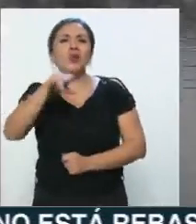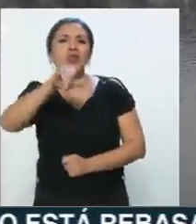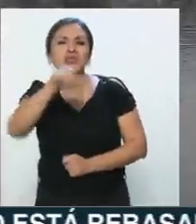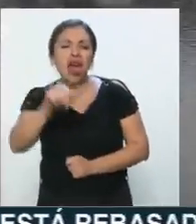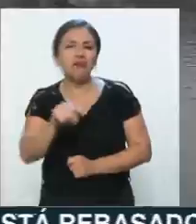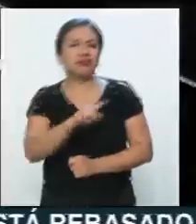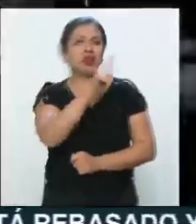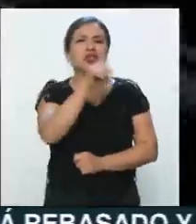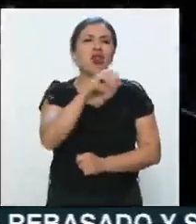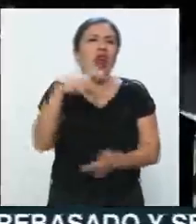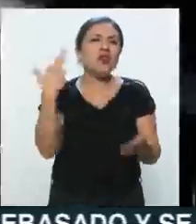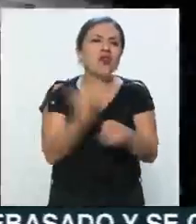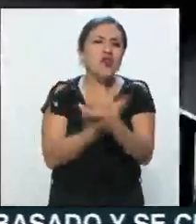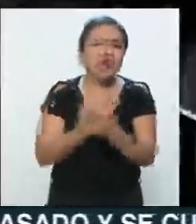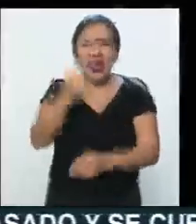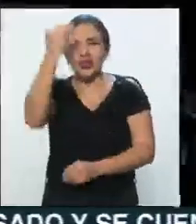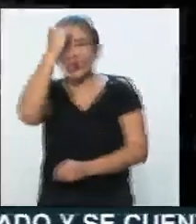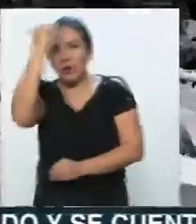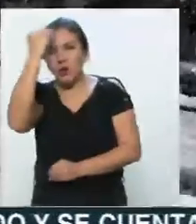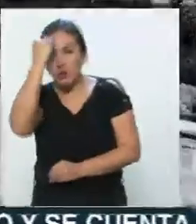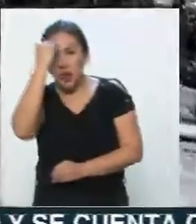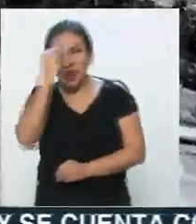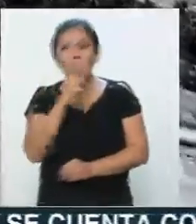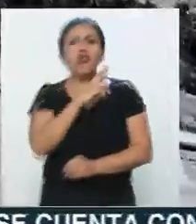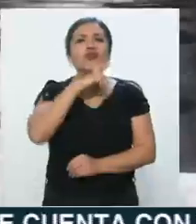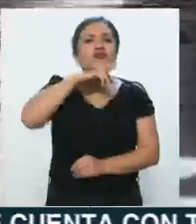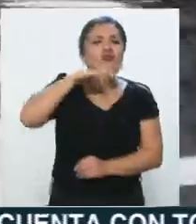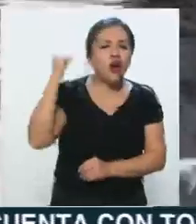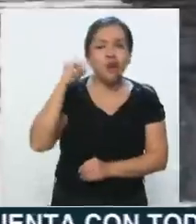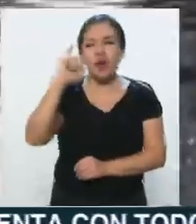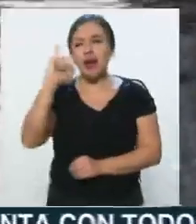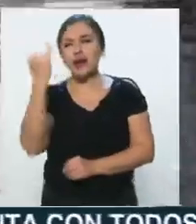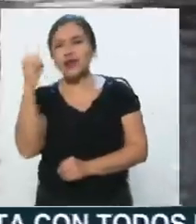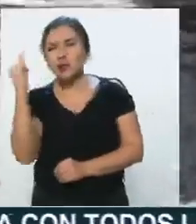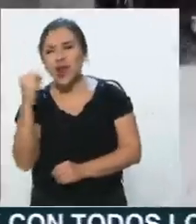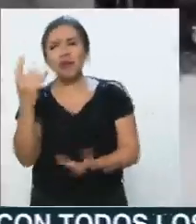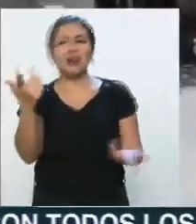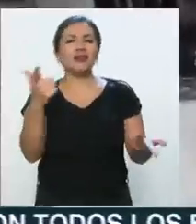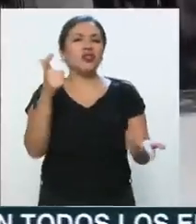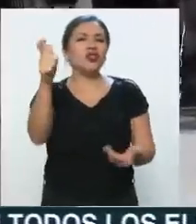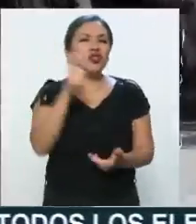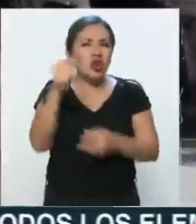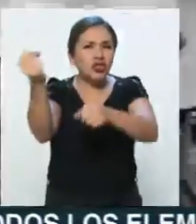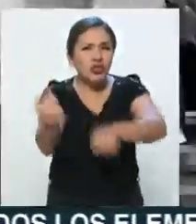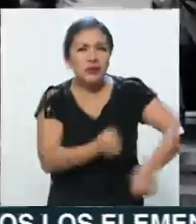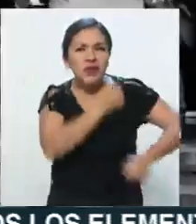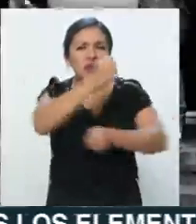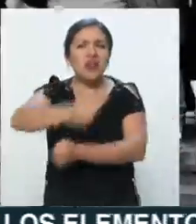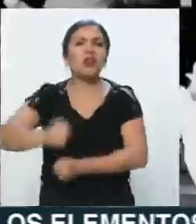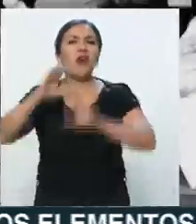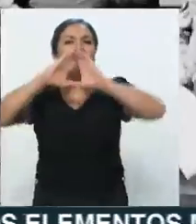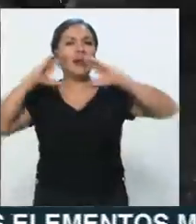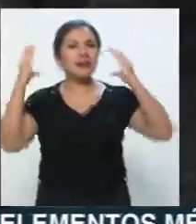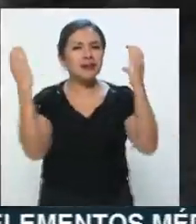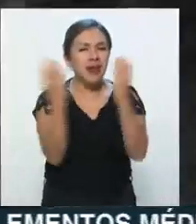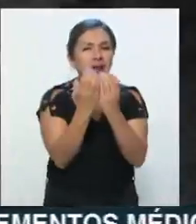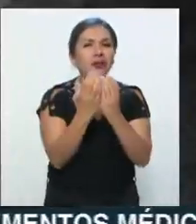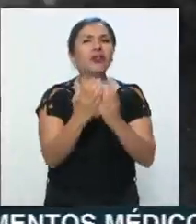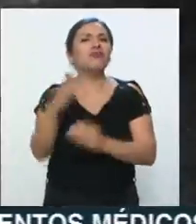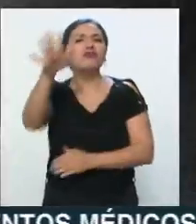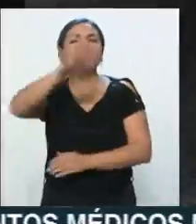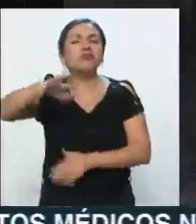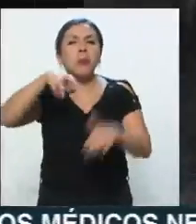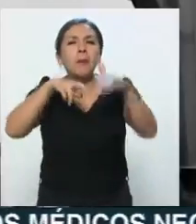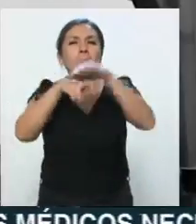Chapultepec, de la Roma a Insurgentes, al Estadio Azteca y Xochimilco, de su casa, cerca del Metro Portales y al